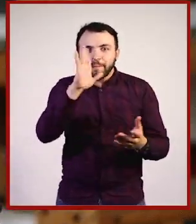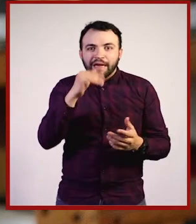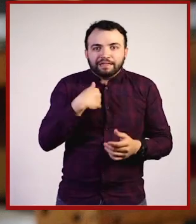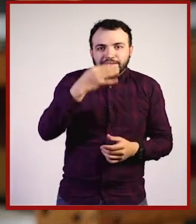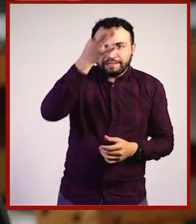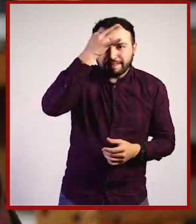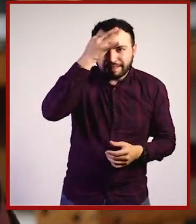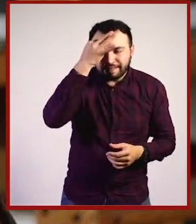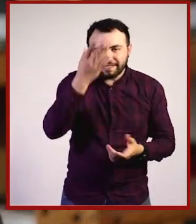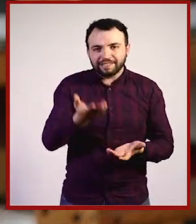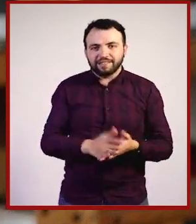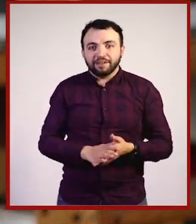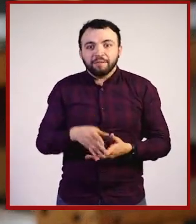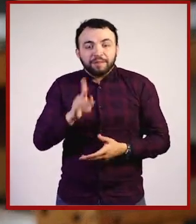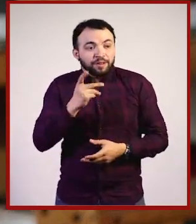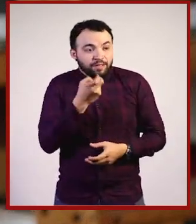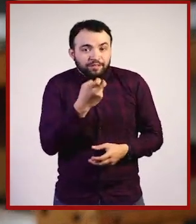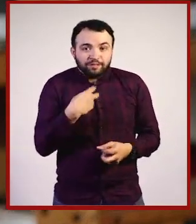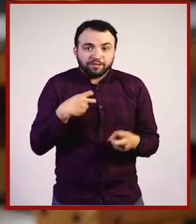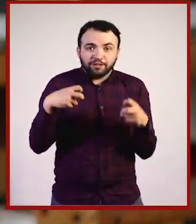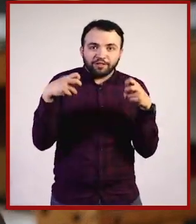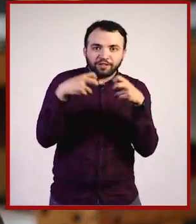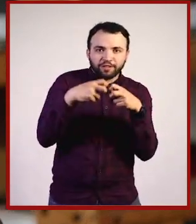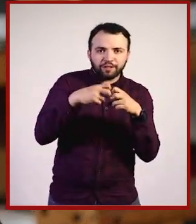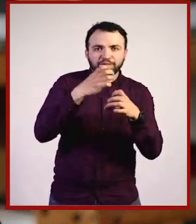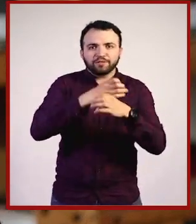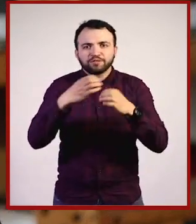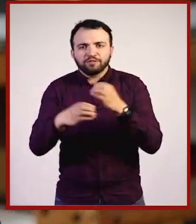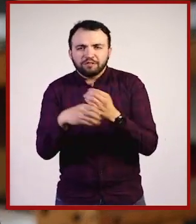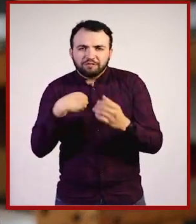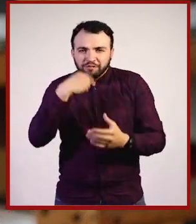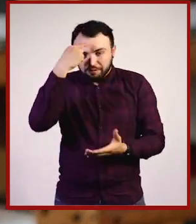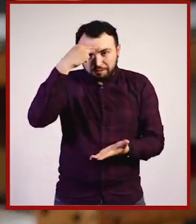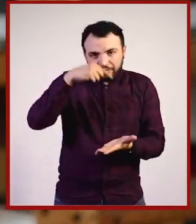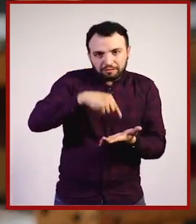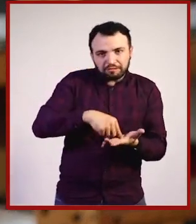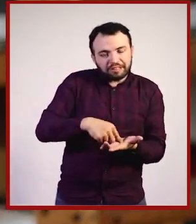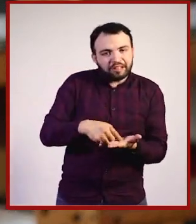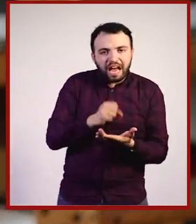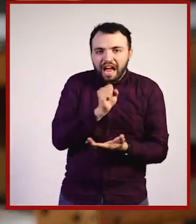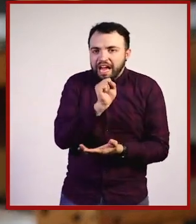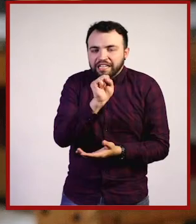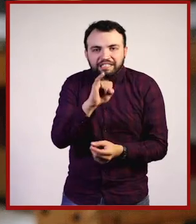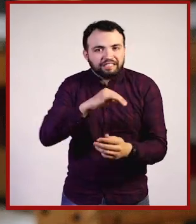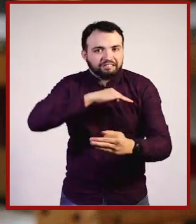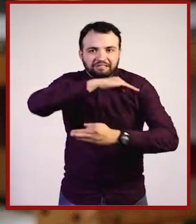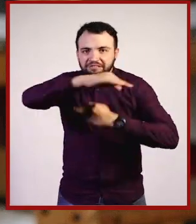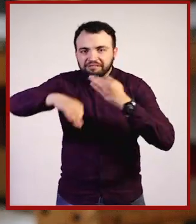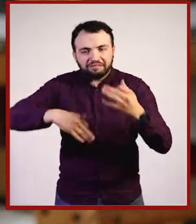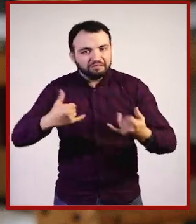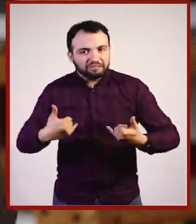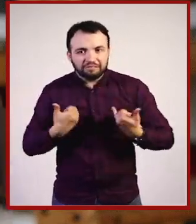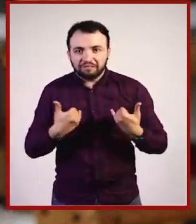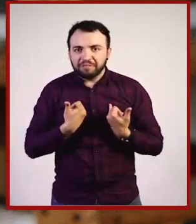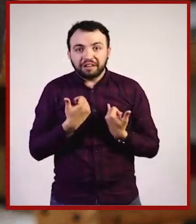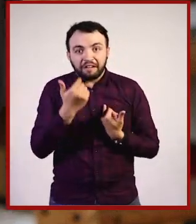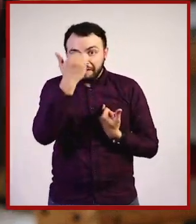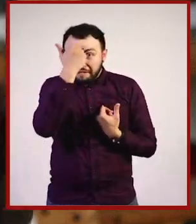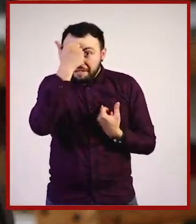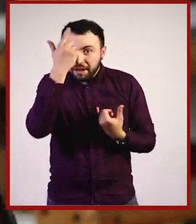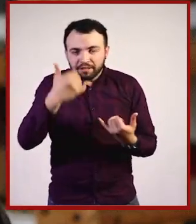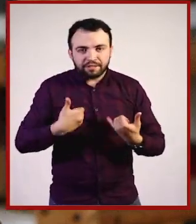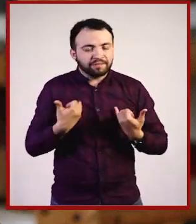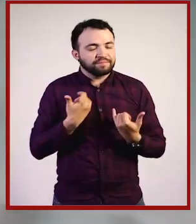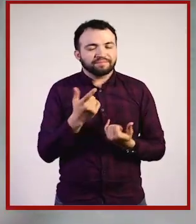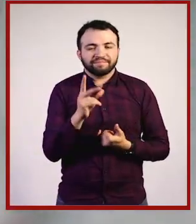Entonces, todos estos nervios, todas estas cosas, yo creo que tienen que ver con la juventud. No es nada fácil, ser joven. La gente dice, los jóvenes tienen